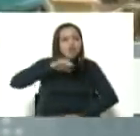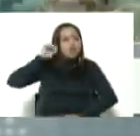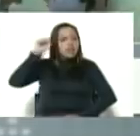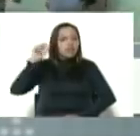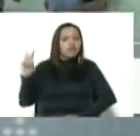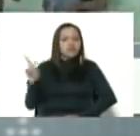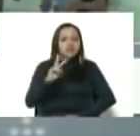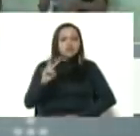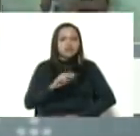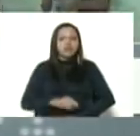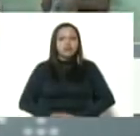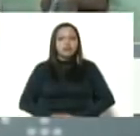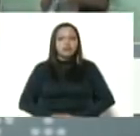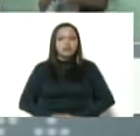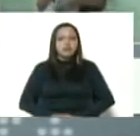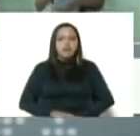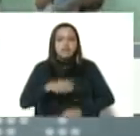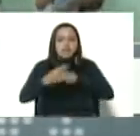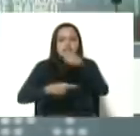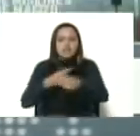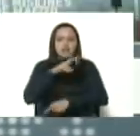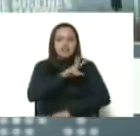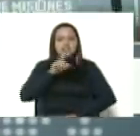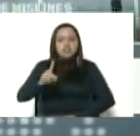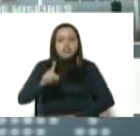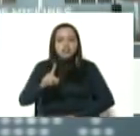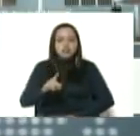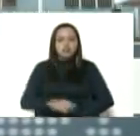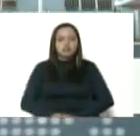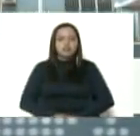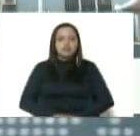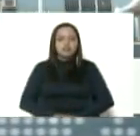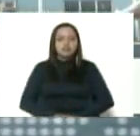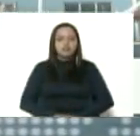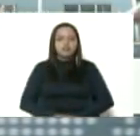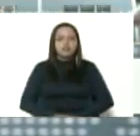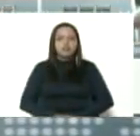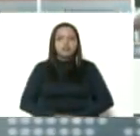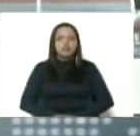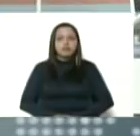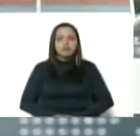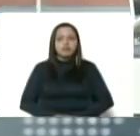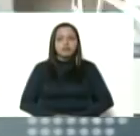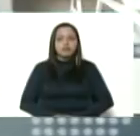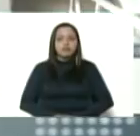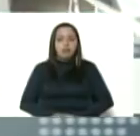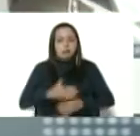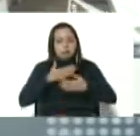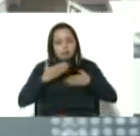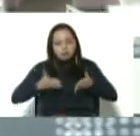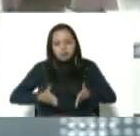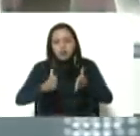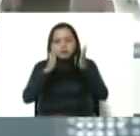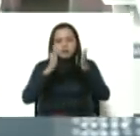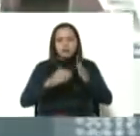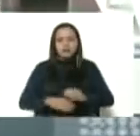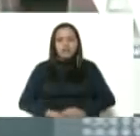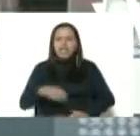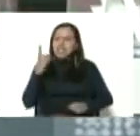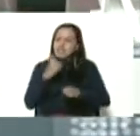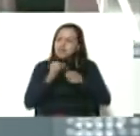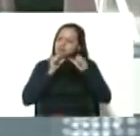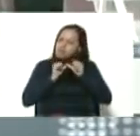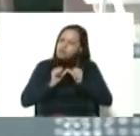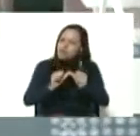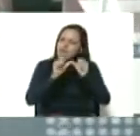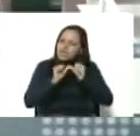venezolano, del siglo XXI para el siglo XXI. Nuestro camino. Y debemos perseverar en ese